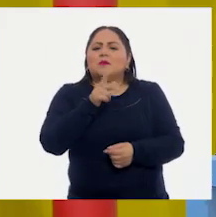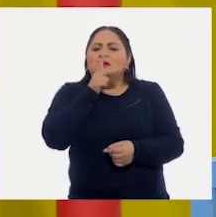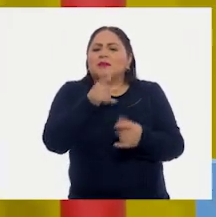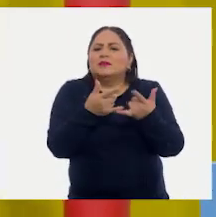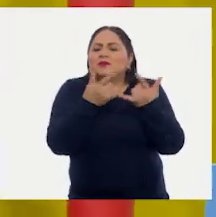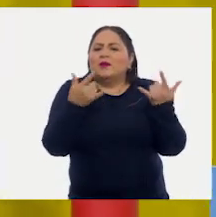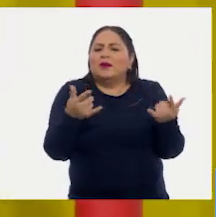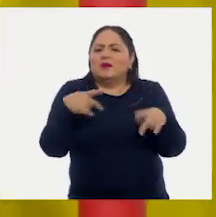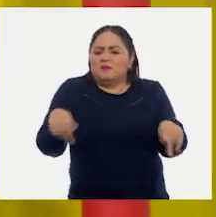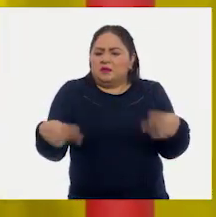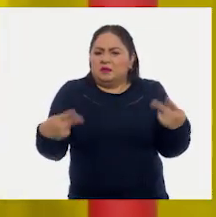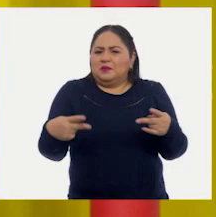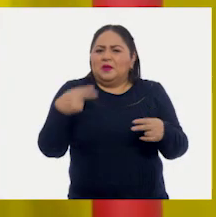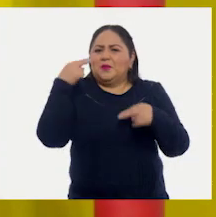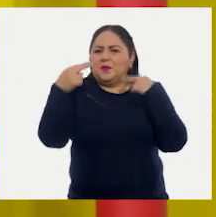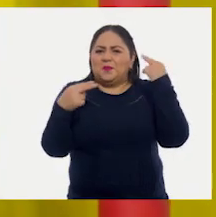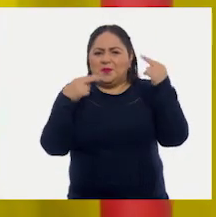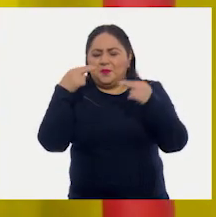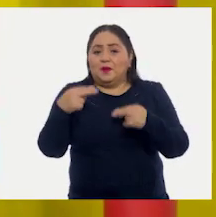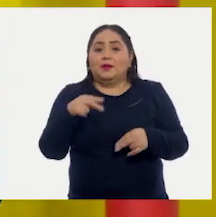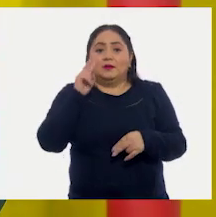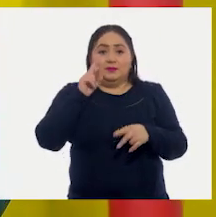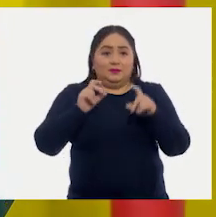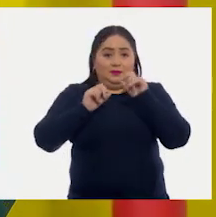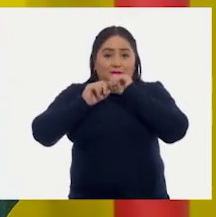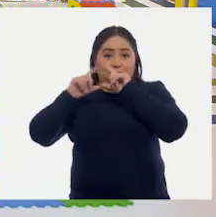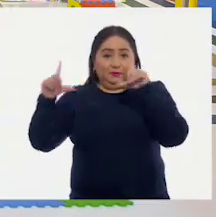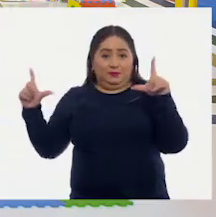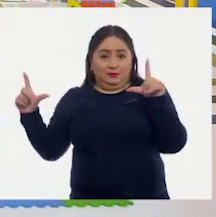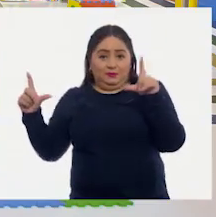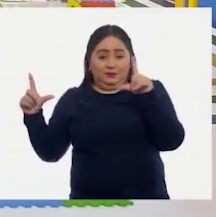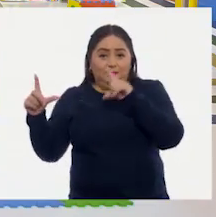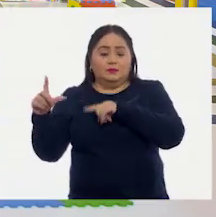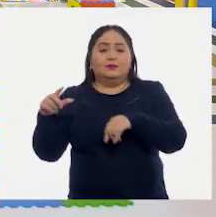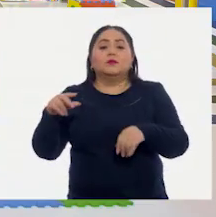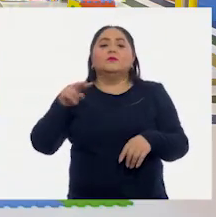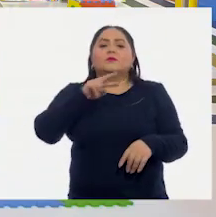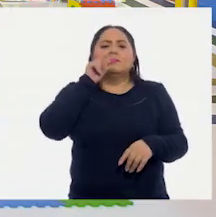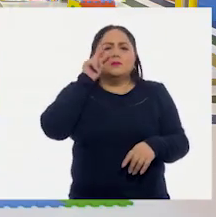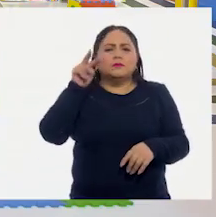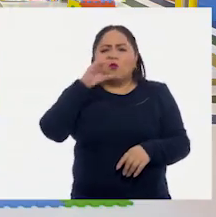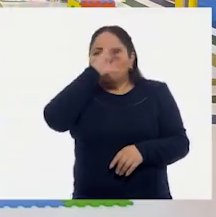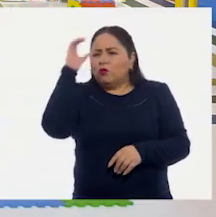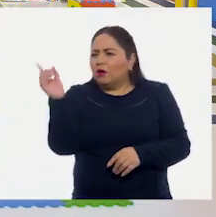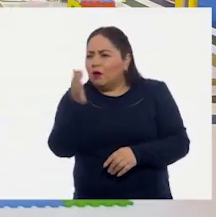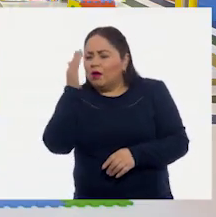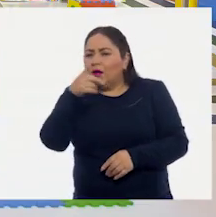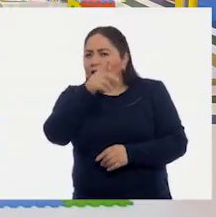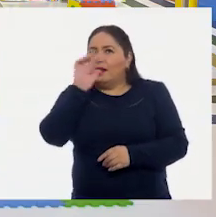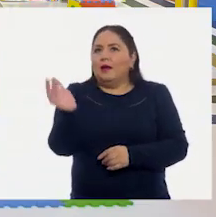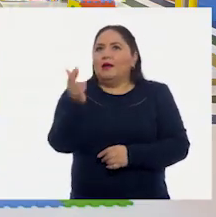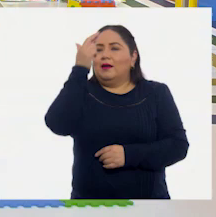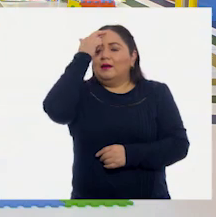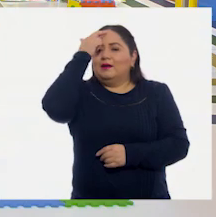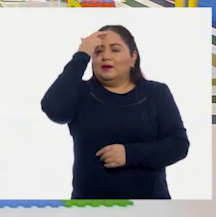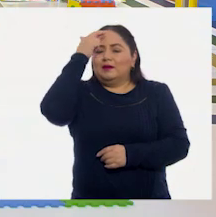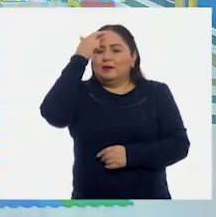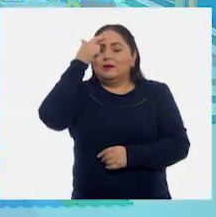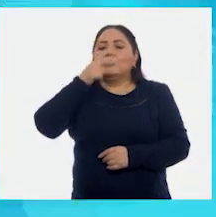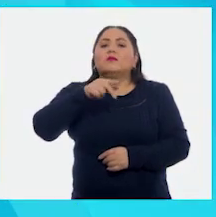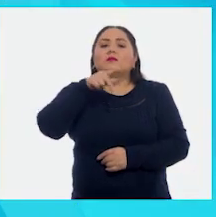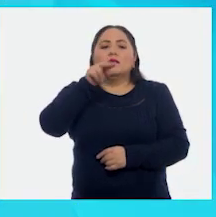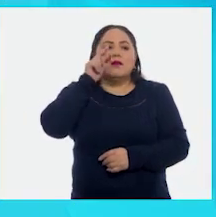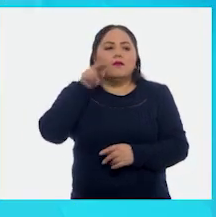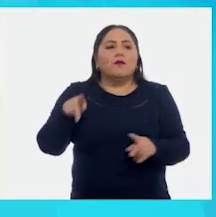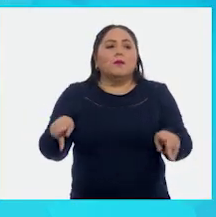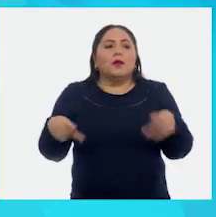trata La Vendedora de Nubes. En la pantalla vamos a ir viendo imágenes para ir recordando de